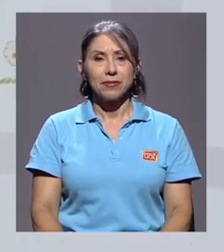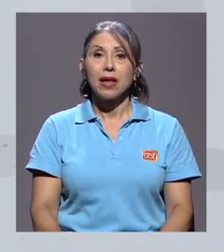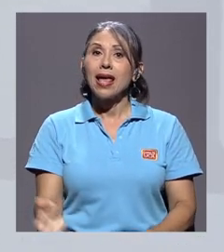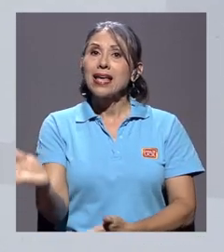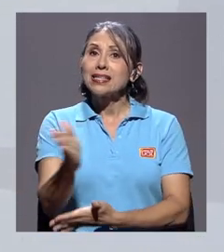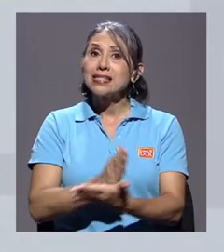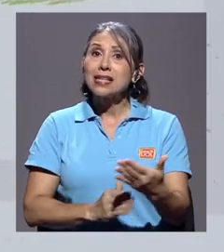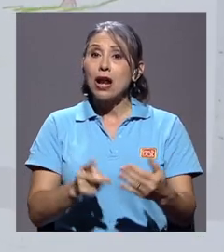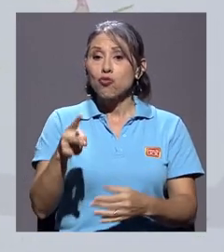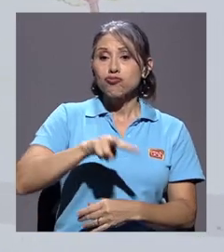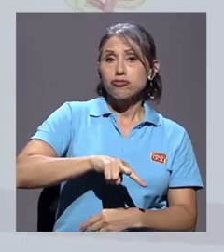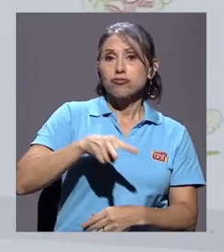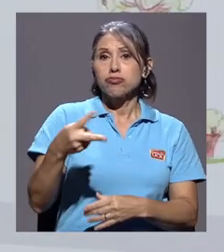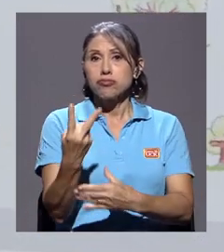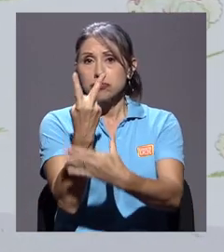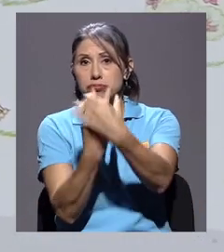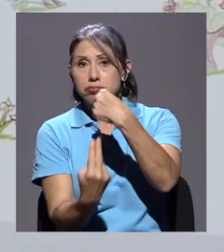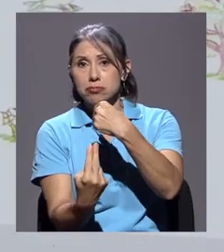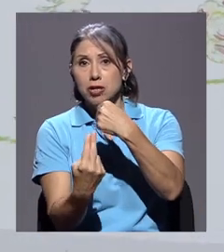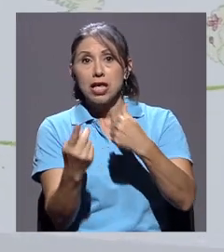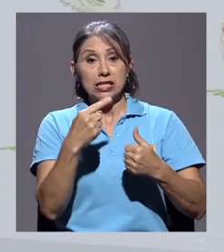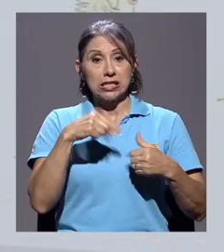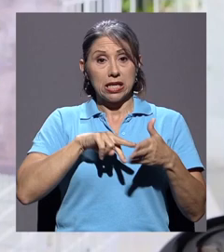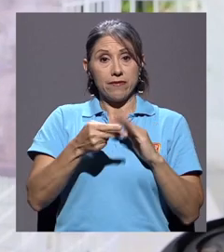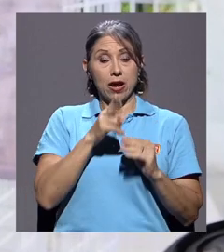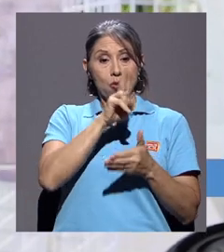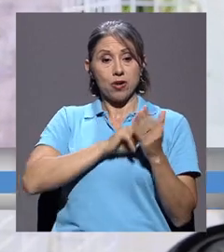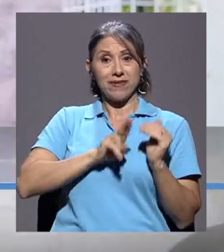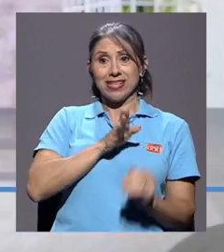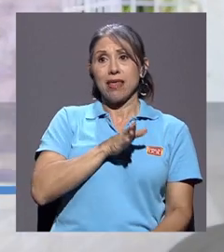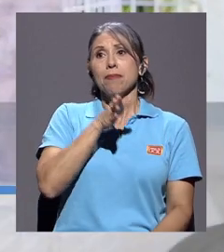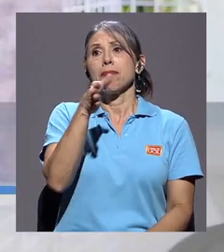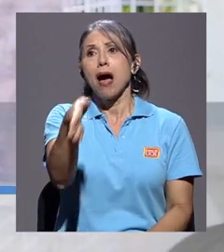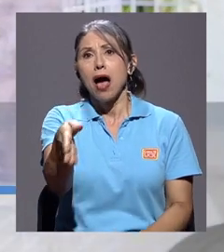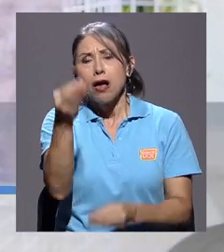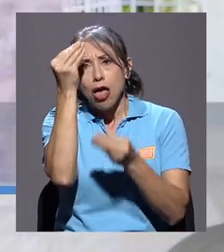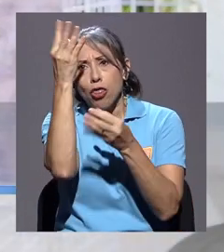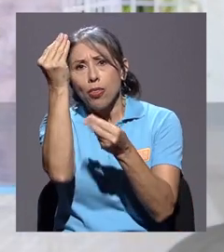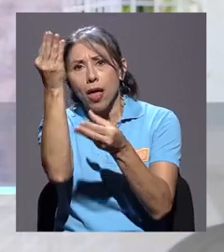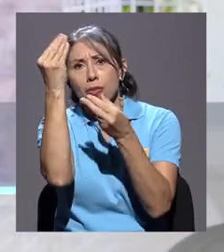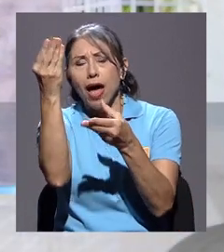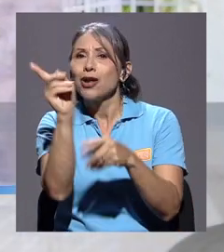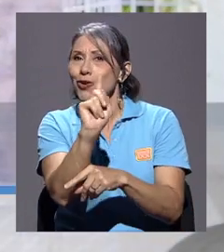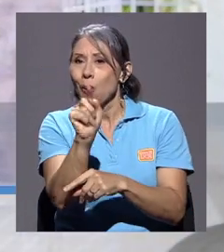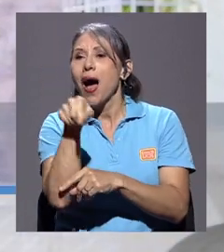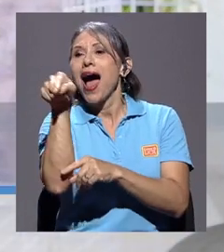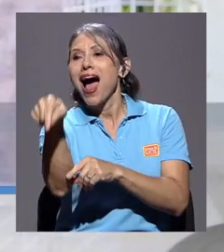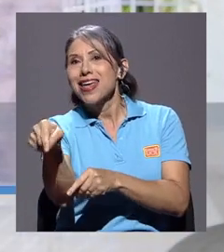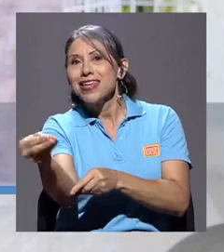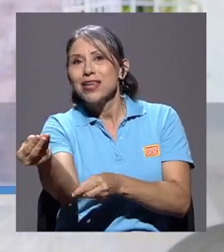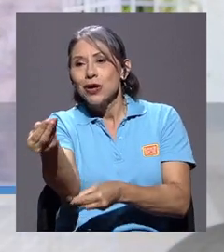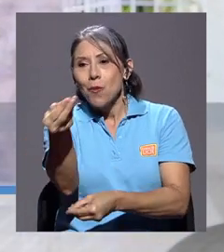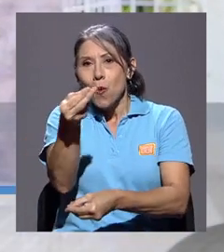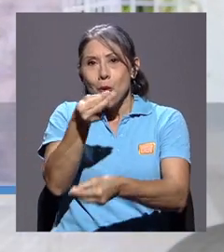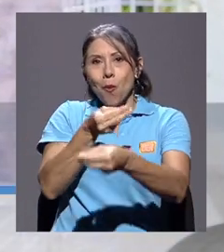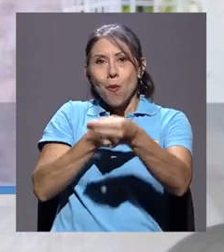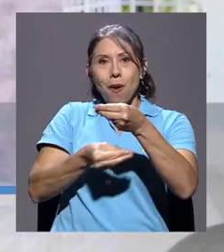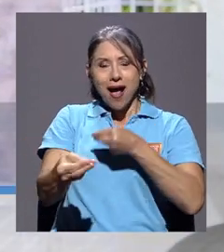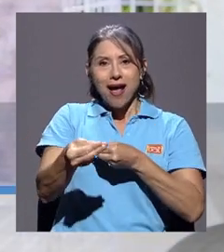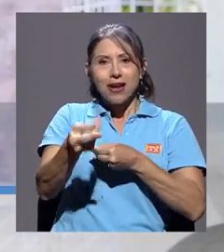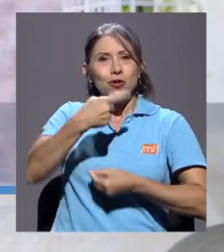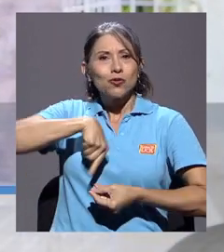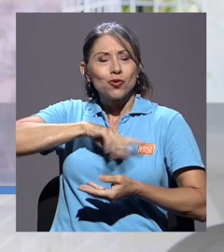Es algo bilateral, no es que la academia va y da todo lo que sabe, sino más bien de ahí aprendemos nosotros